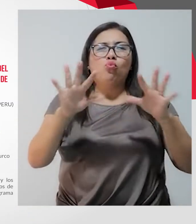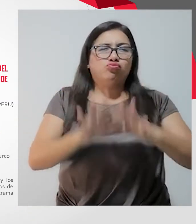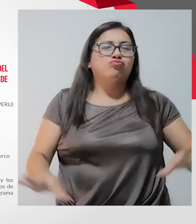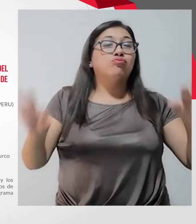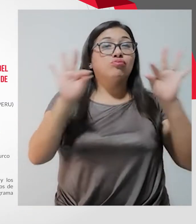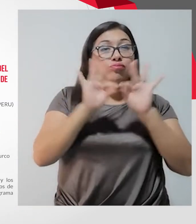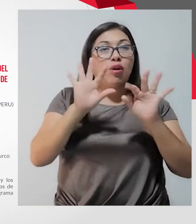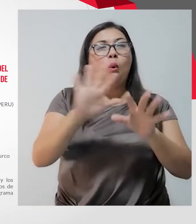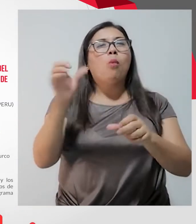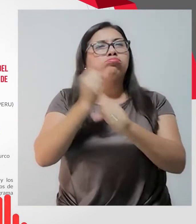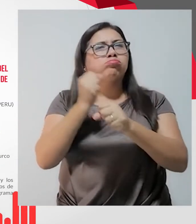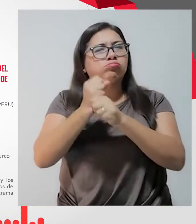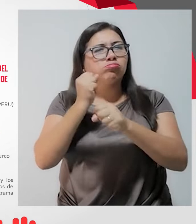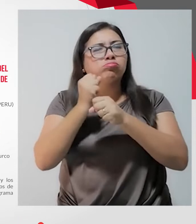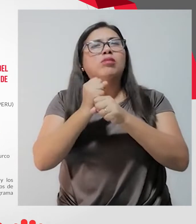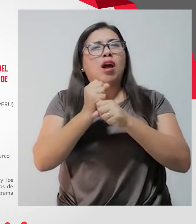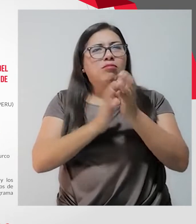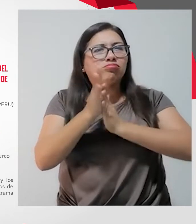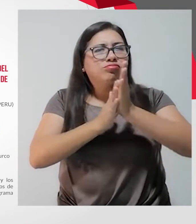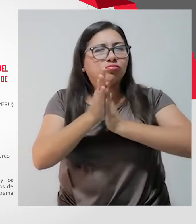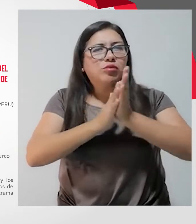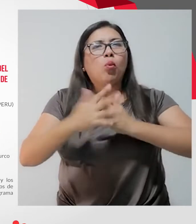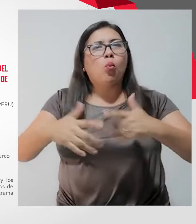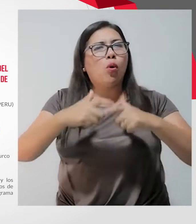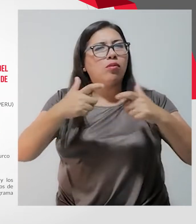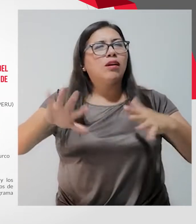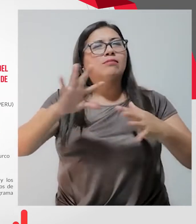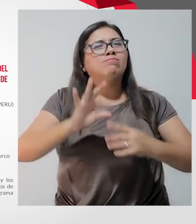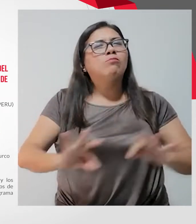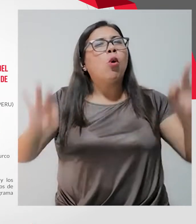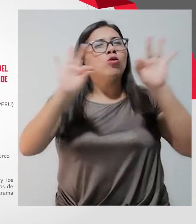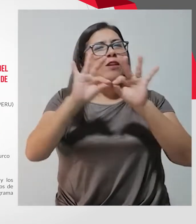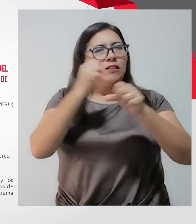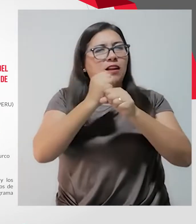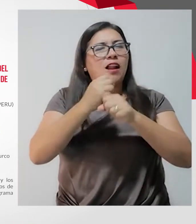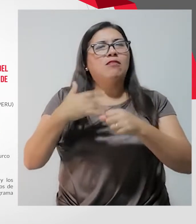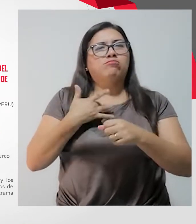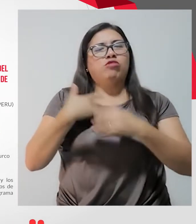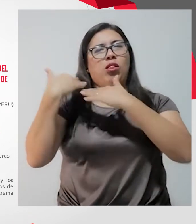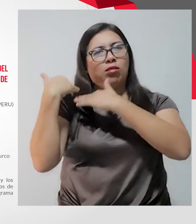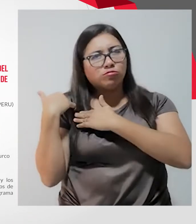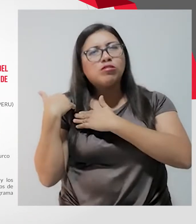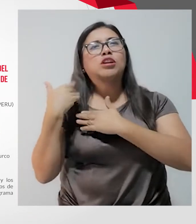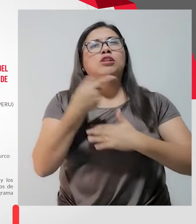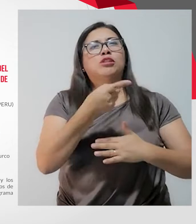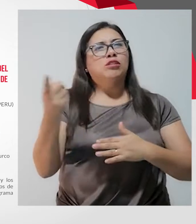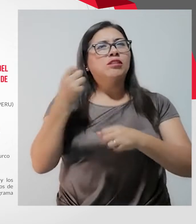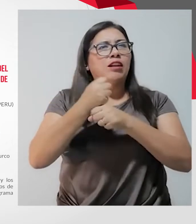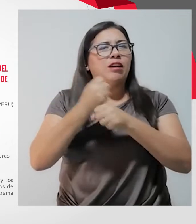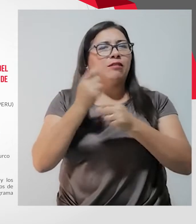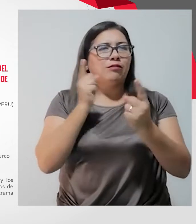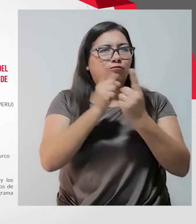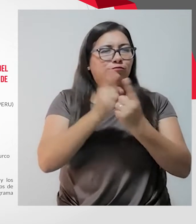colaboración y desempeño de esa gran labor que tienen y el máximo compromiso que realizan a